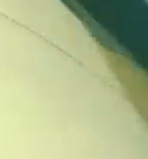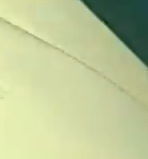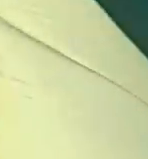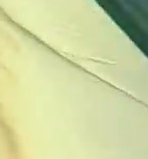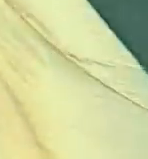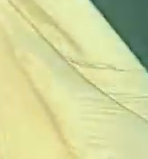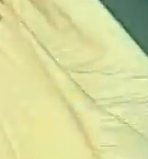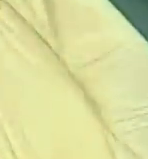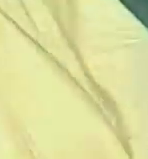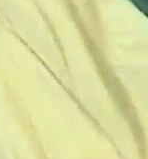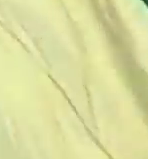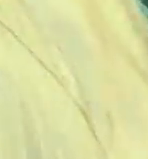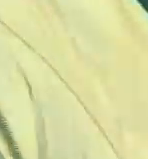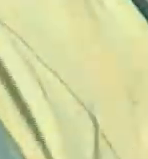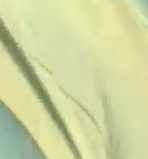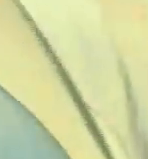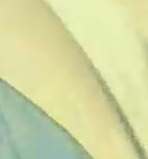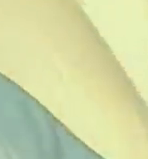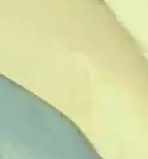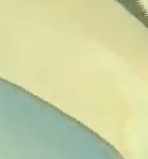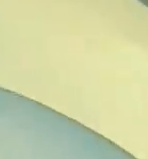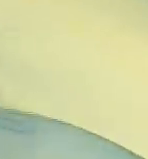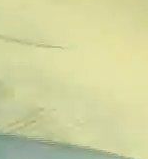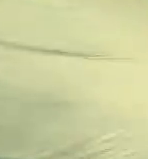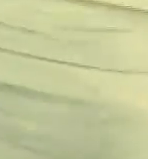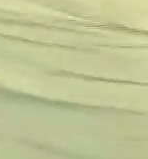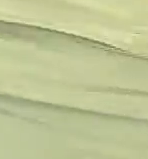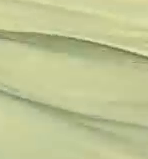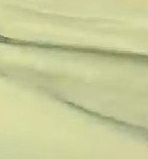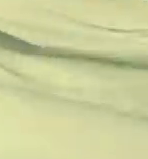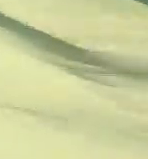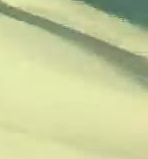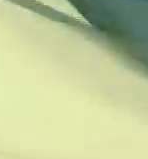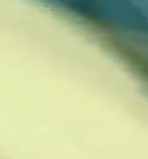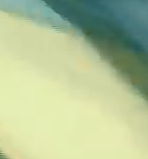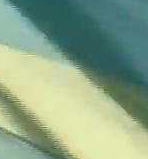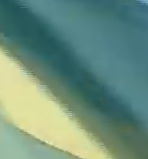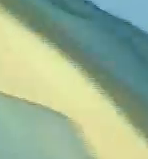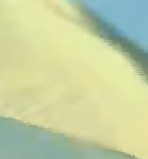participantes continúan con la transmisión de sus respectivos programas. Gracias. Gracias. Gracias. Gracias. Gracias. Gracias.